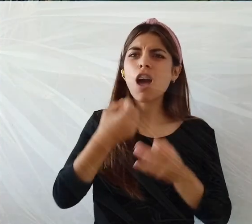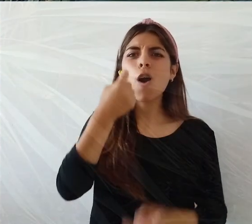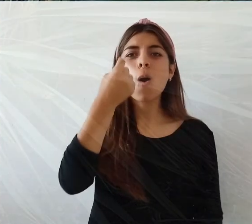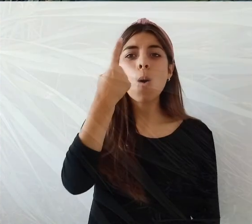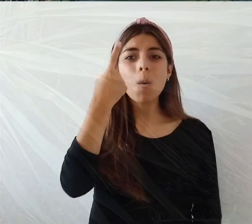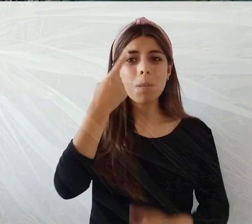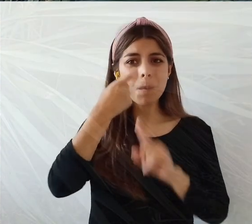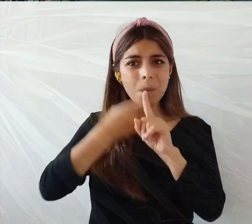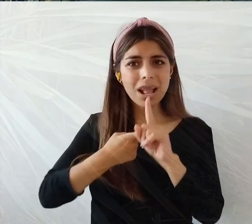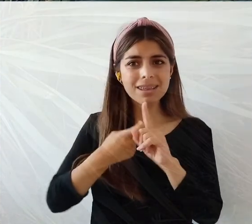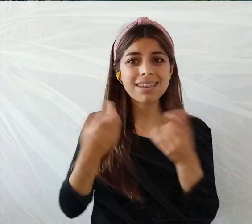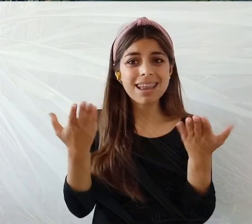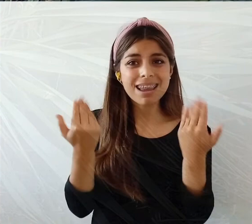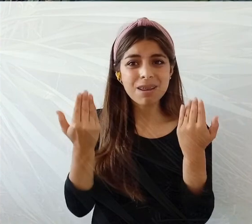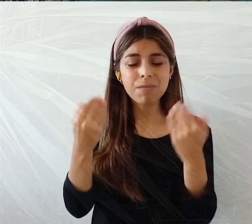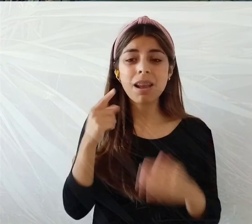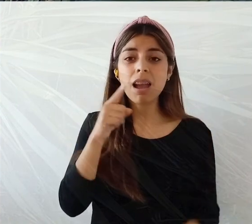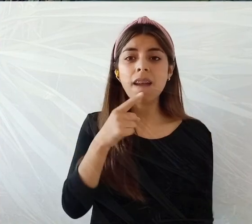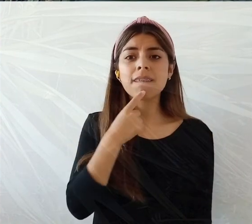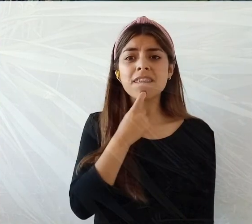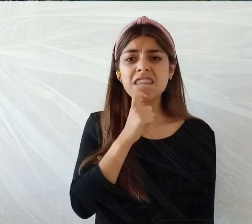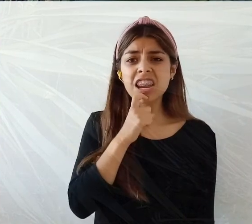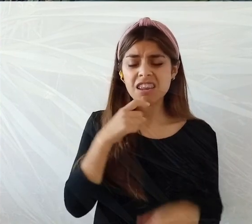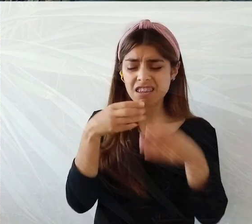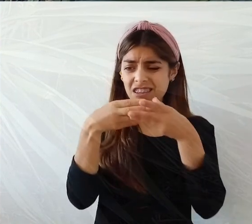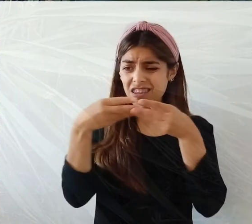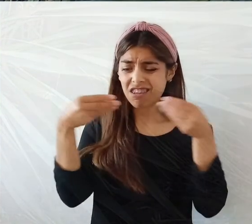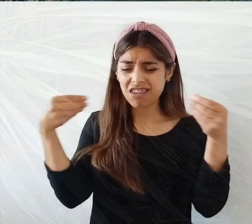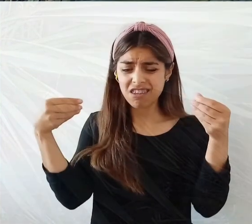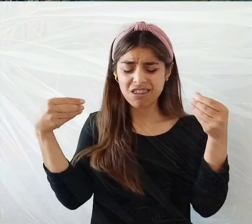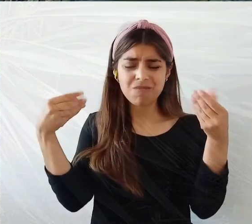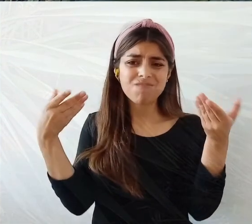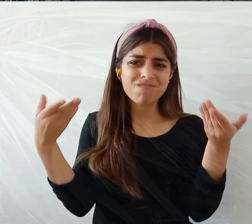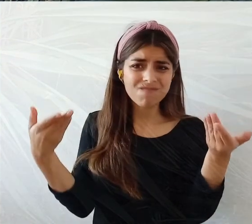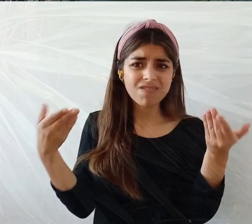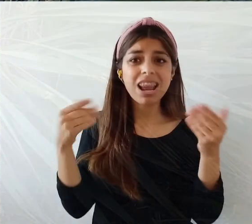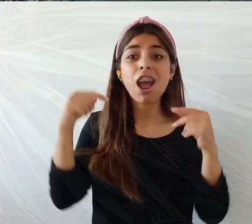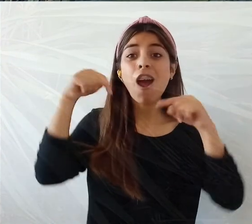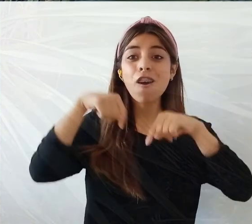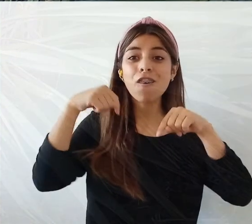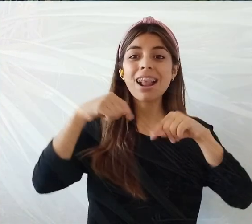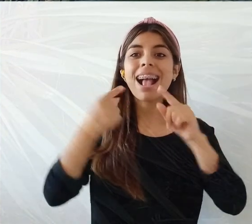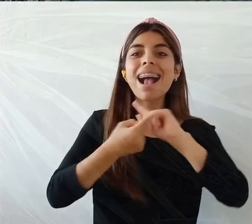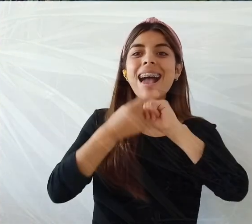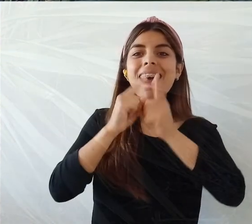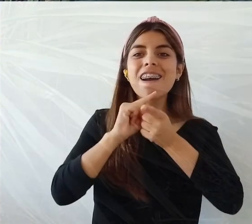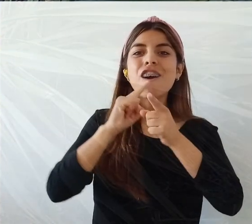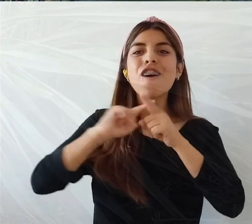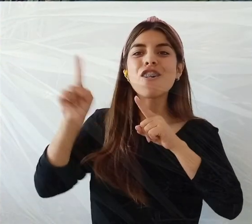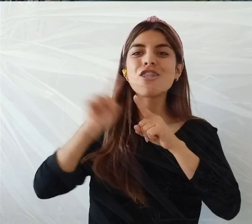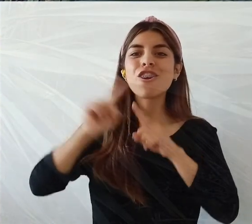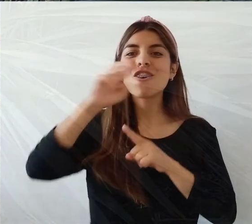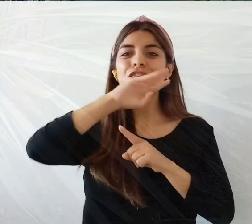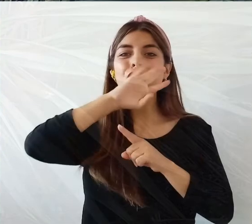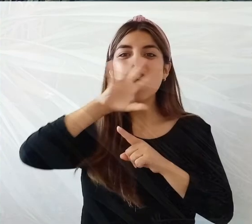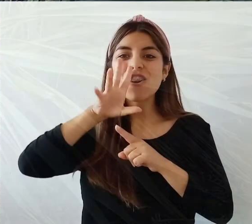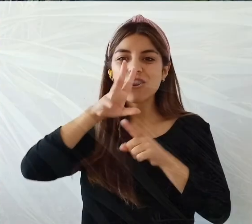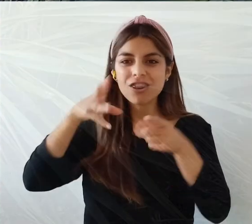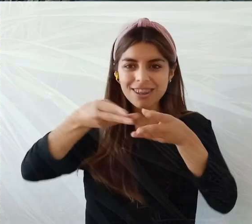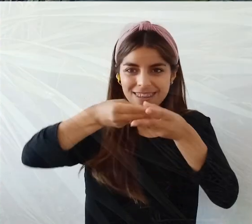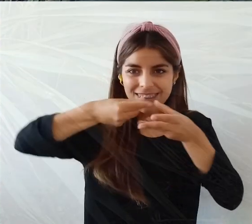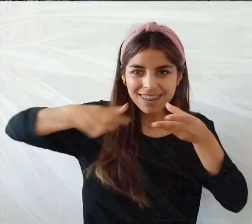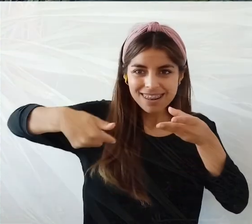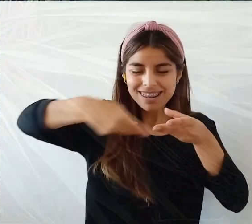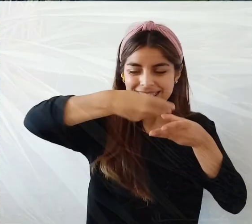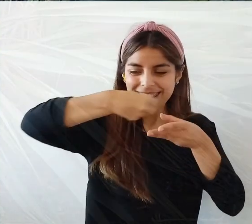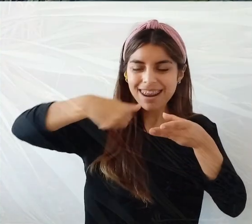Casi un mes. Y cuando queda feo, ahora estoy piñéndolo con anilina para hacer otros colores. Y queda